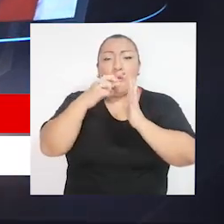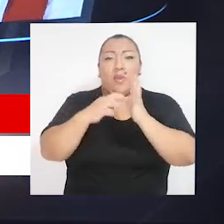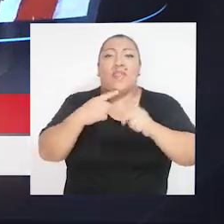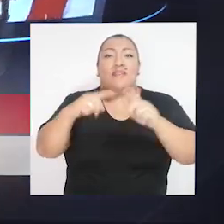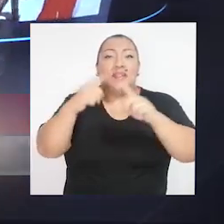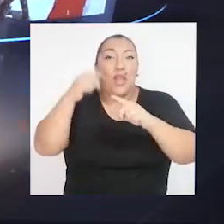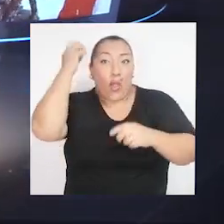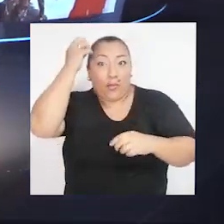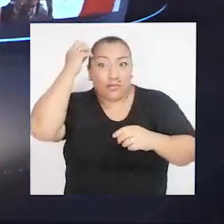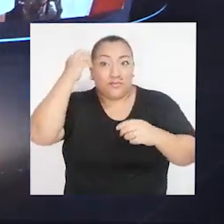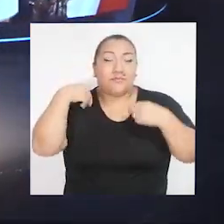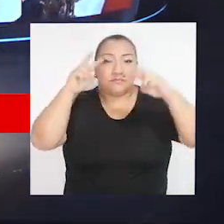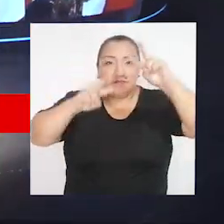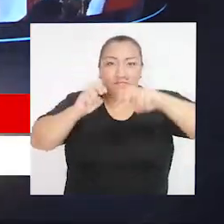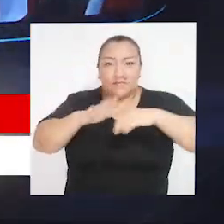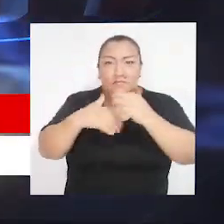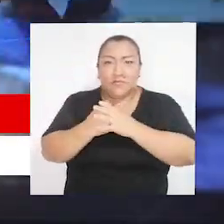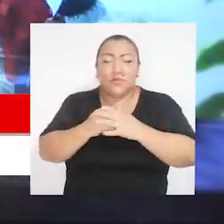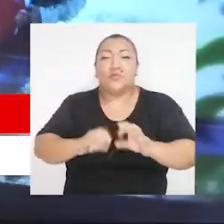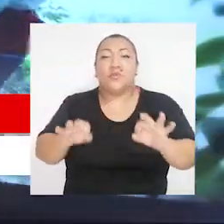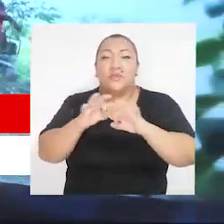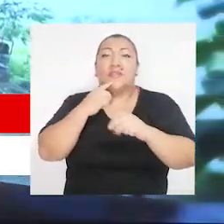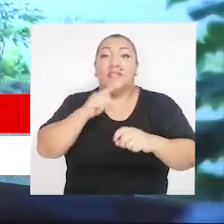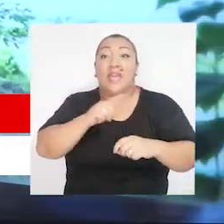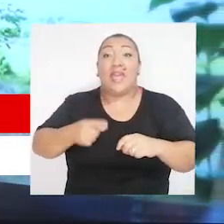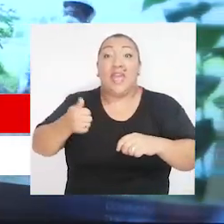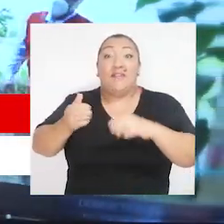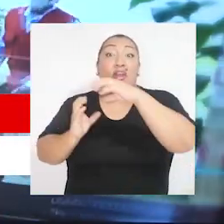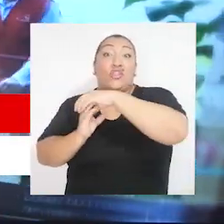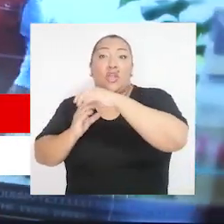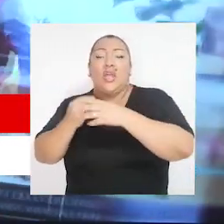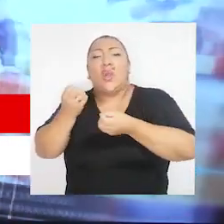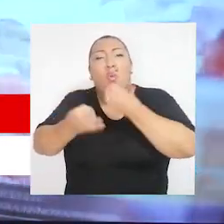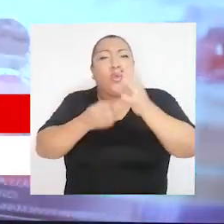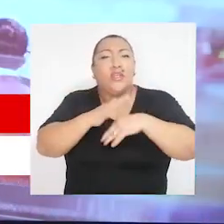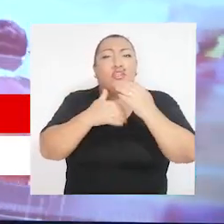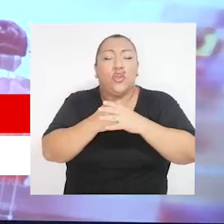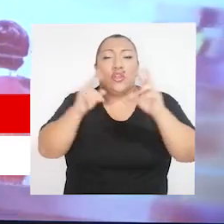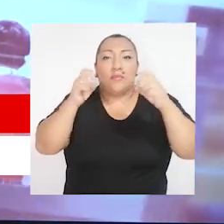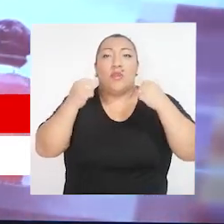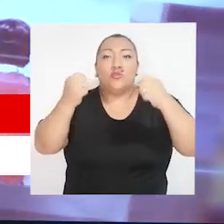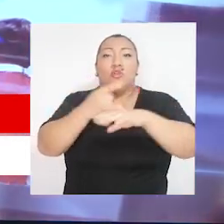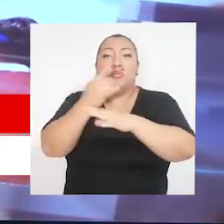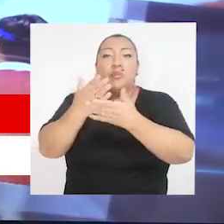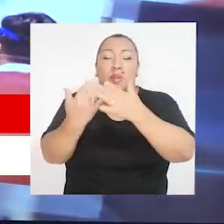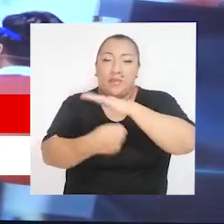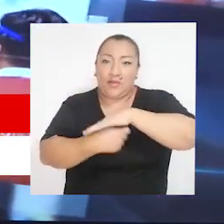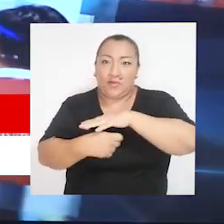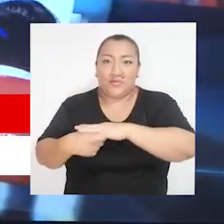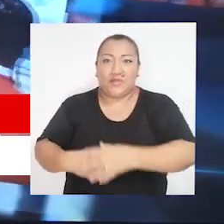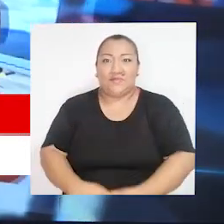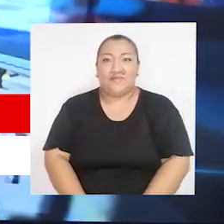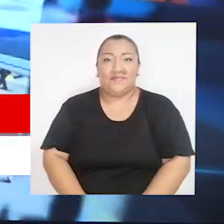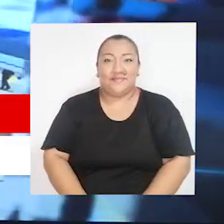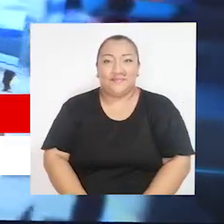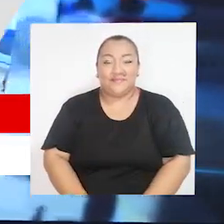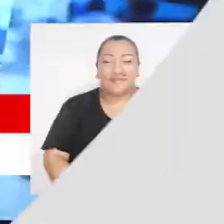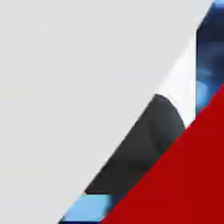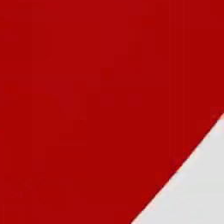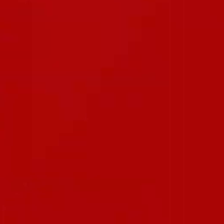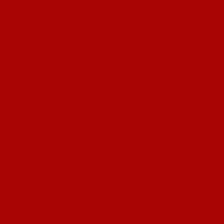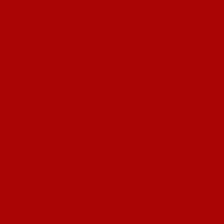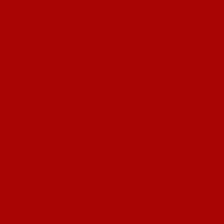nuestro programa Puntos de Vista, con el análisis y reflexión del Contralor Nelson Schatz sobre temas relacionados a la lucha contra la corrupción. ¡Gracias!